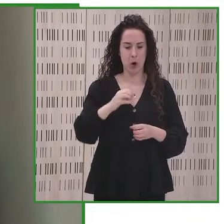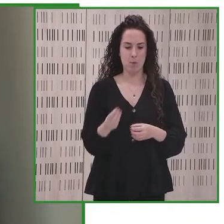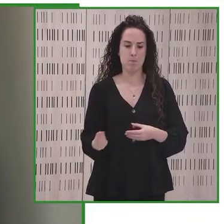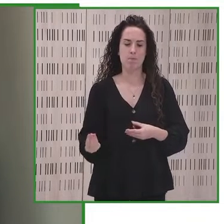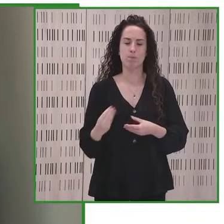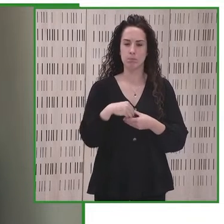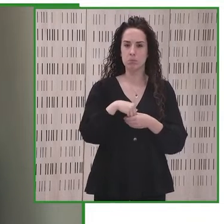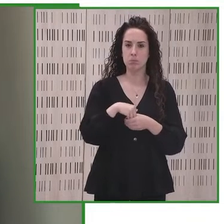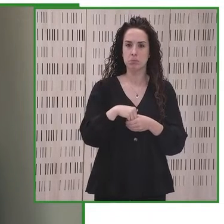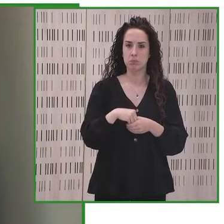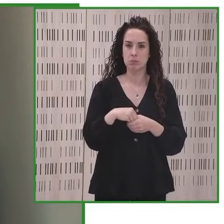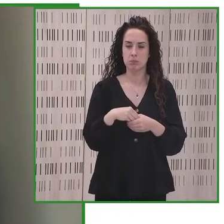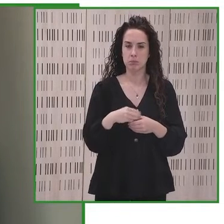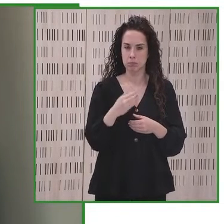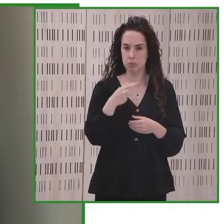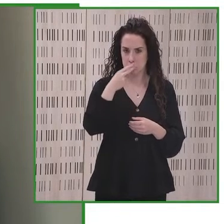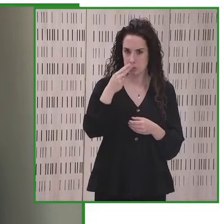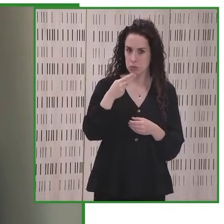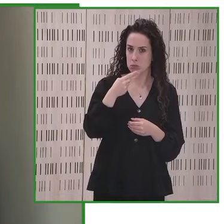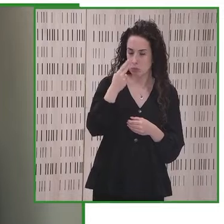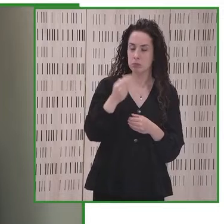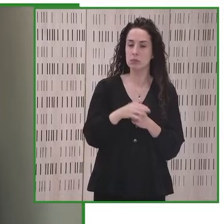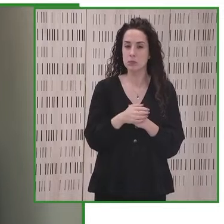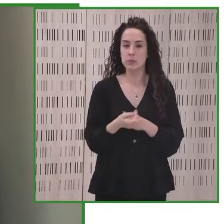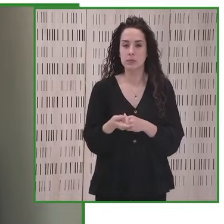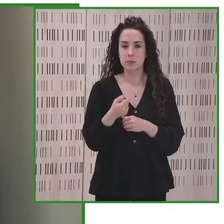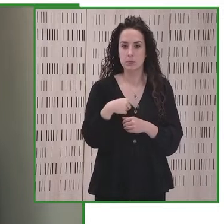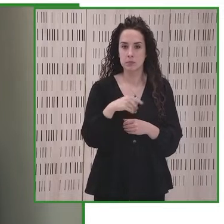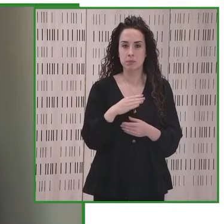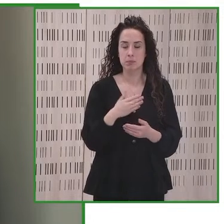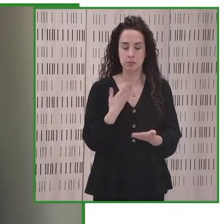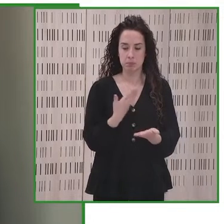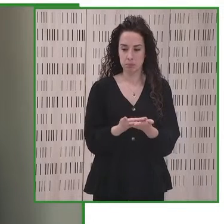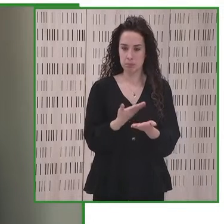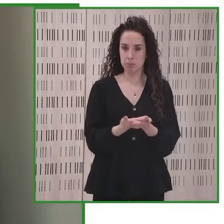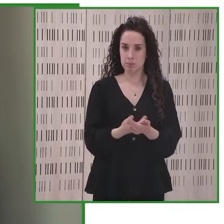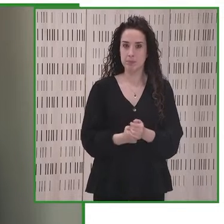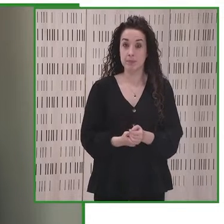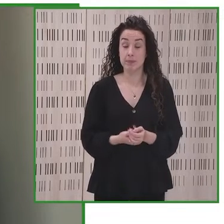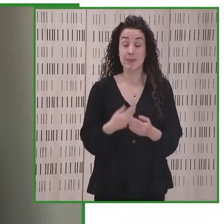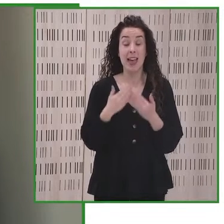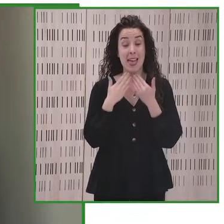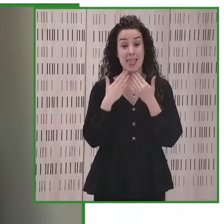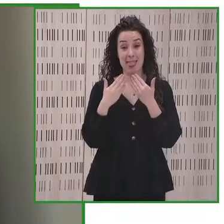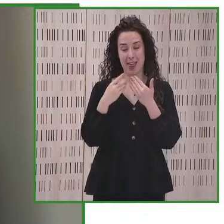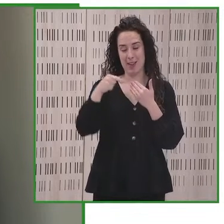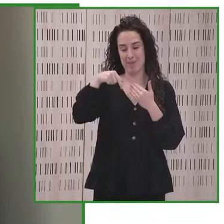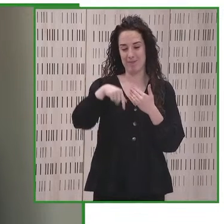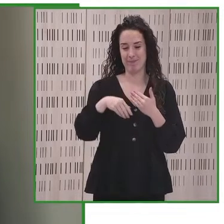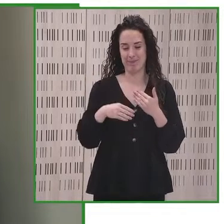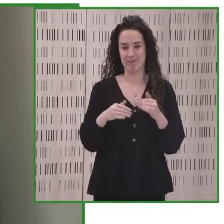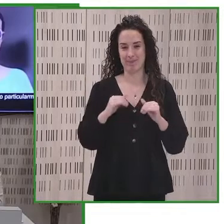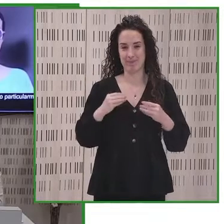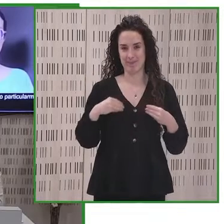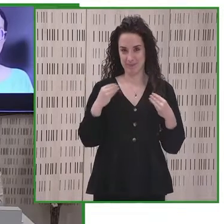pero particularmente por ser escalables y replicables Muchas gracias y que disfruten de estos días